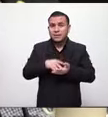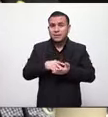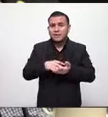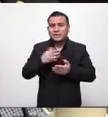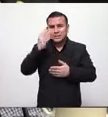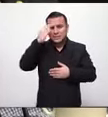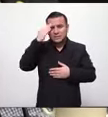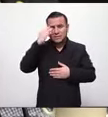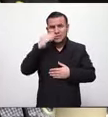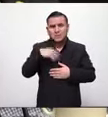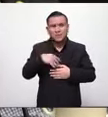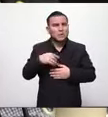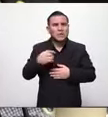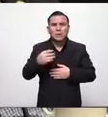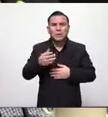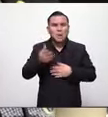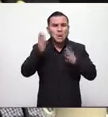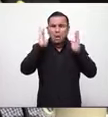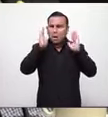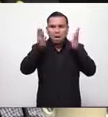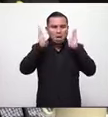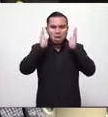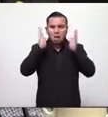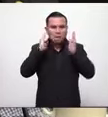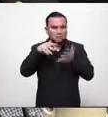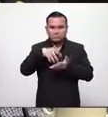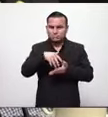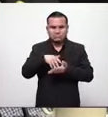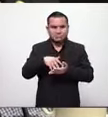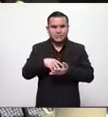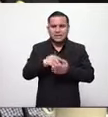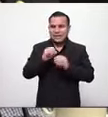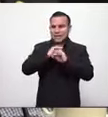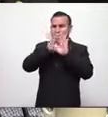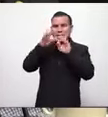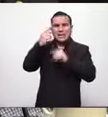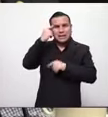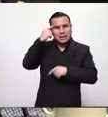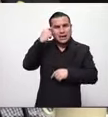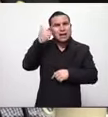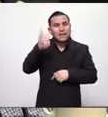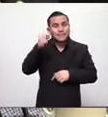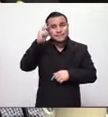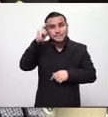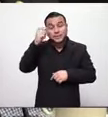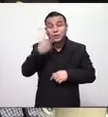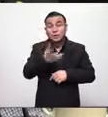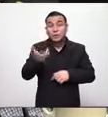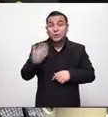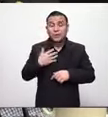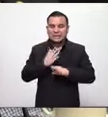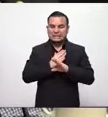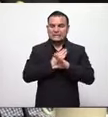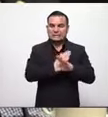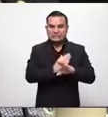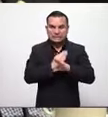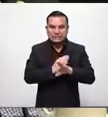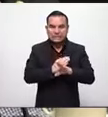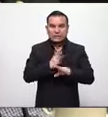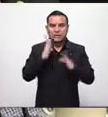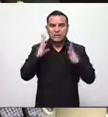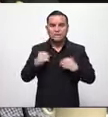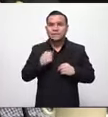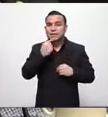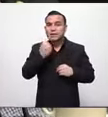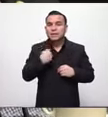no se chupa el dedo ellos ya saben perfectamente que han estado obstaculizando al gobierno de todas formas